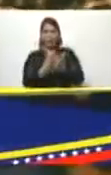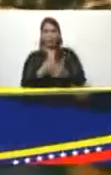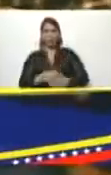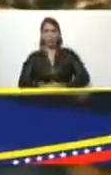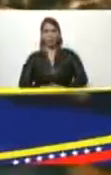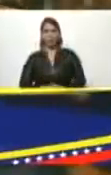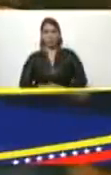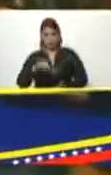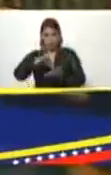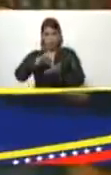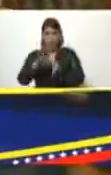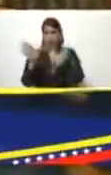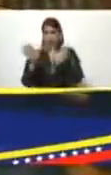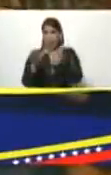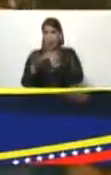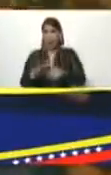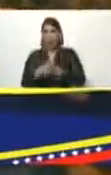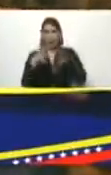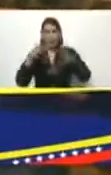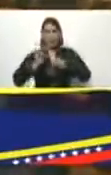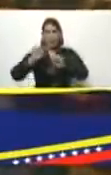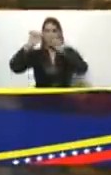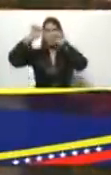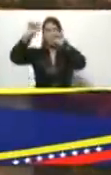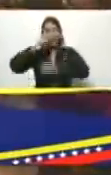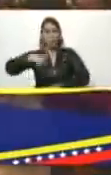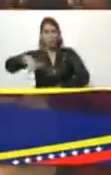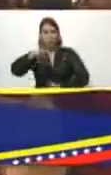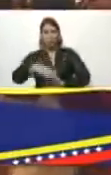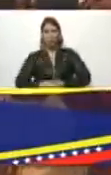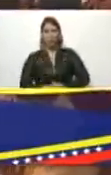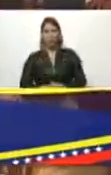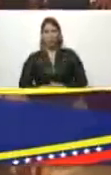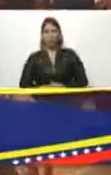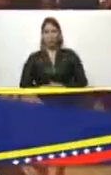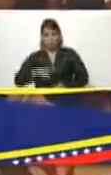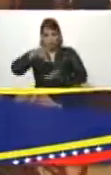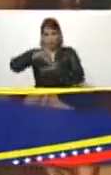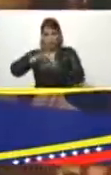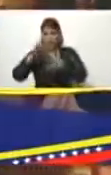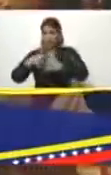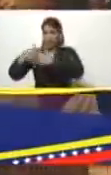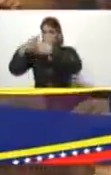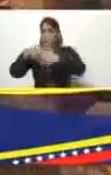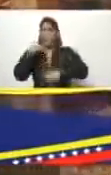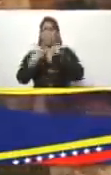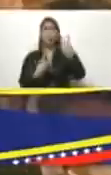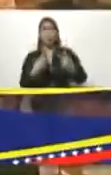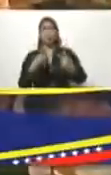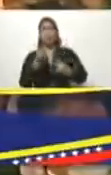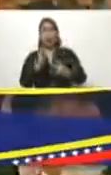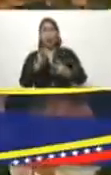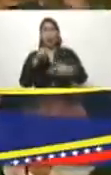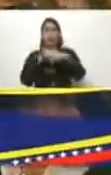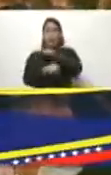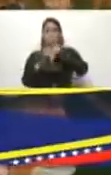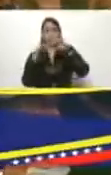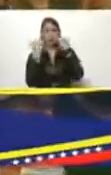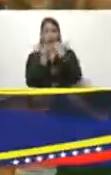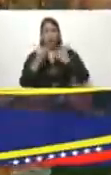En las grandes protestas del pueblo, en Los Ángeles. Y nuestra voz estará en esa sala.